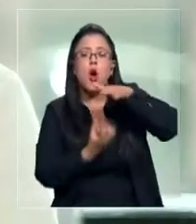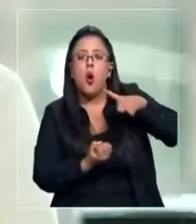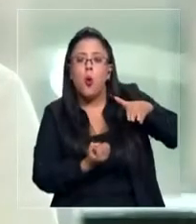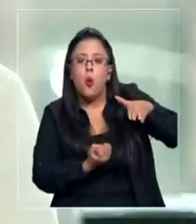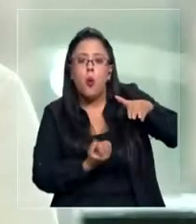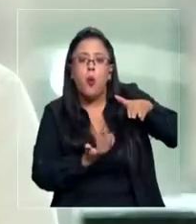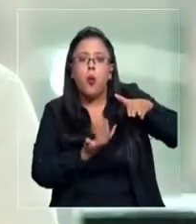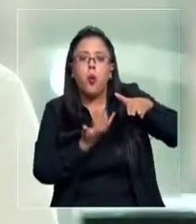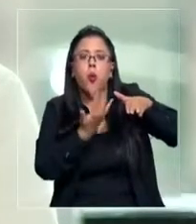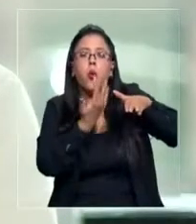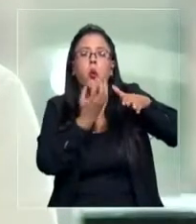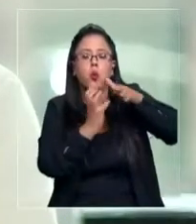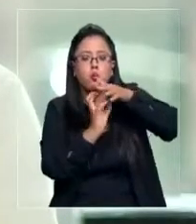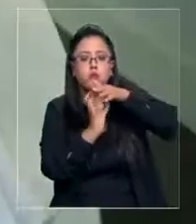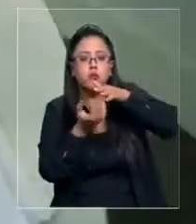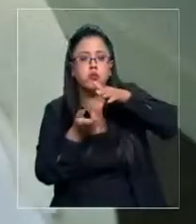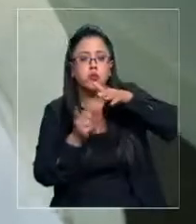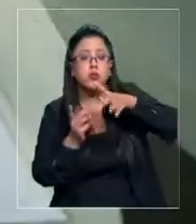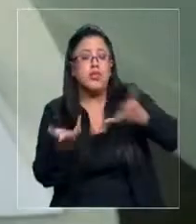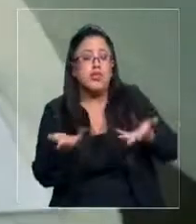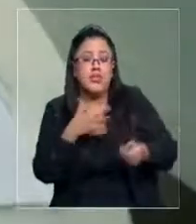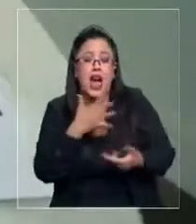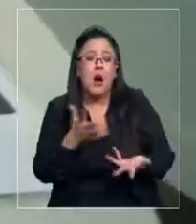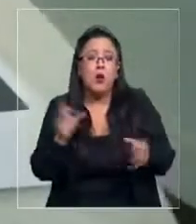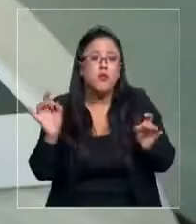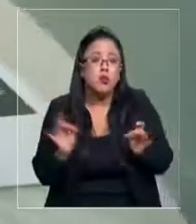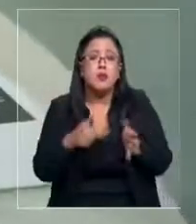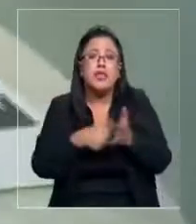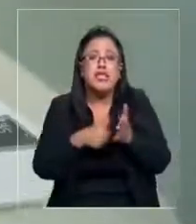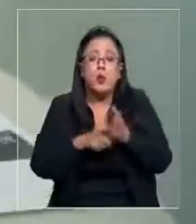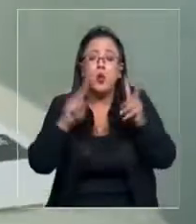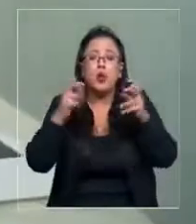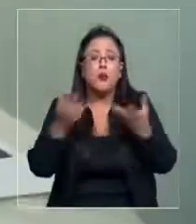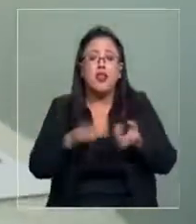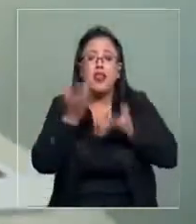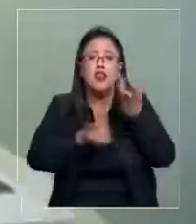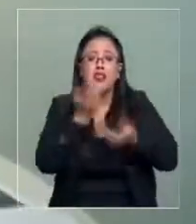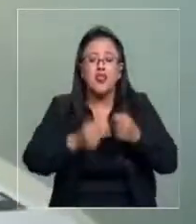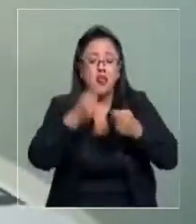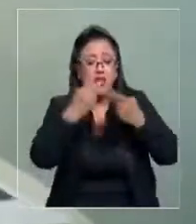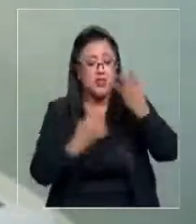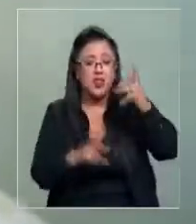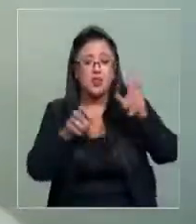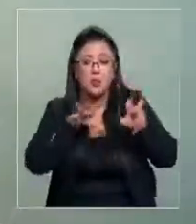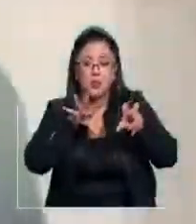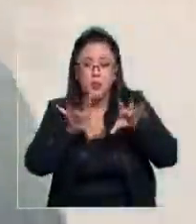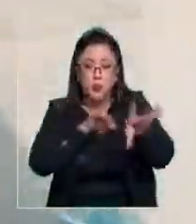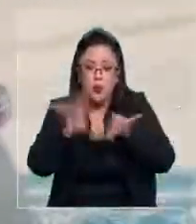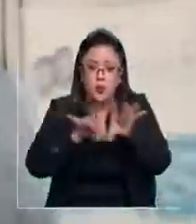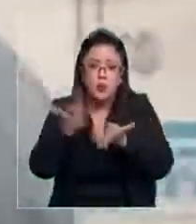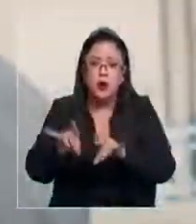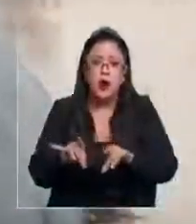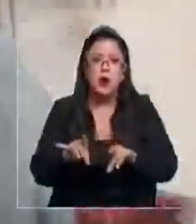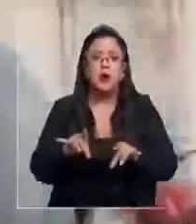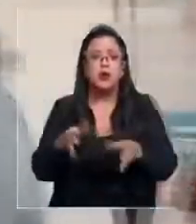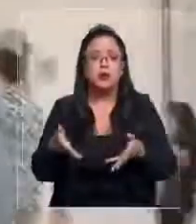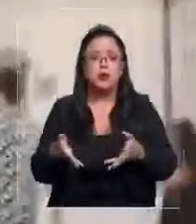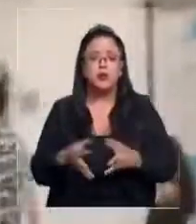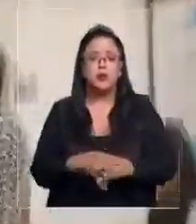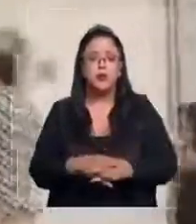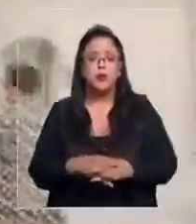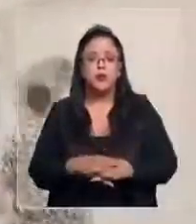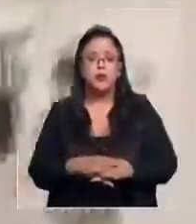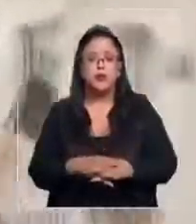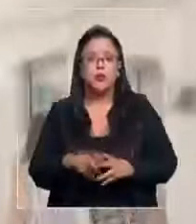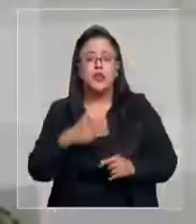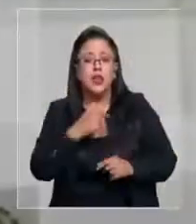incidencia negativa con el seguro de incendio. Eso, entre otras muchas cosas más que detectó la auditoría. Quisimos buscar